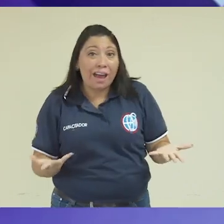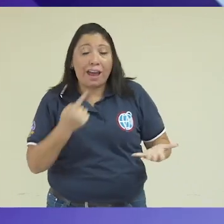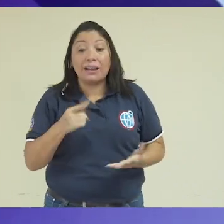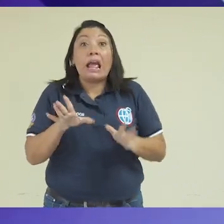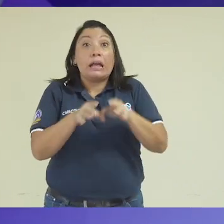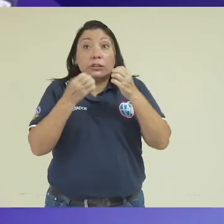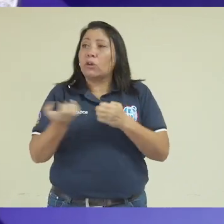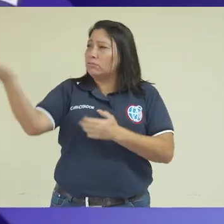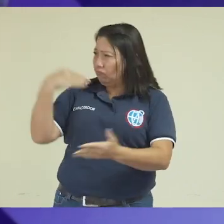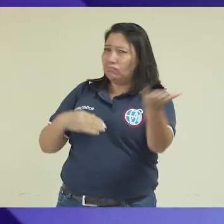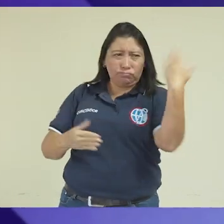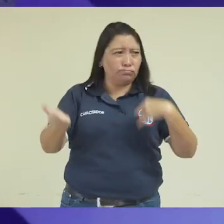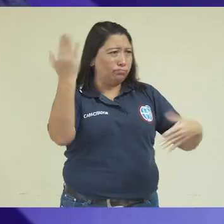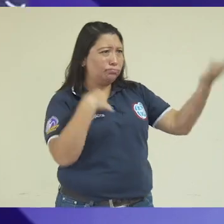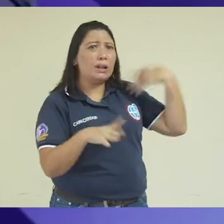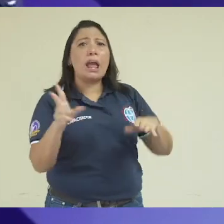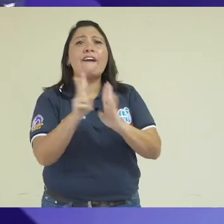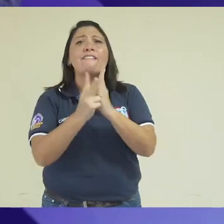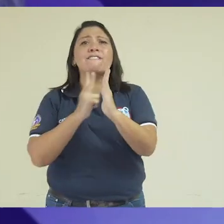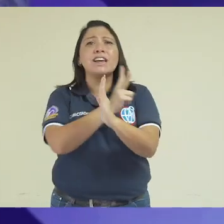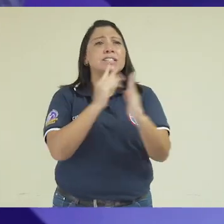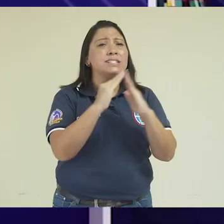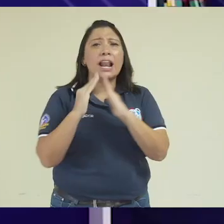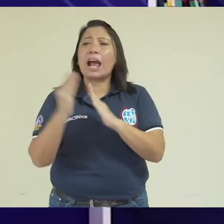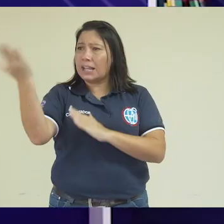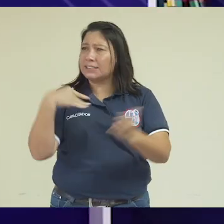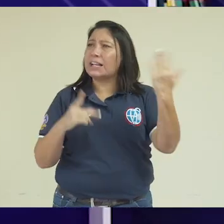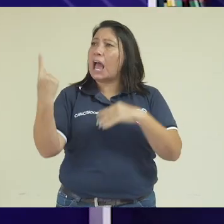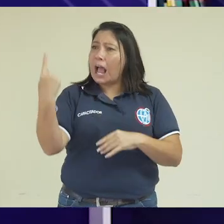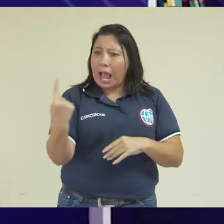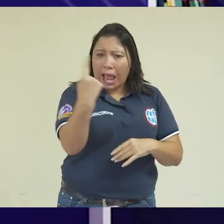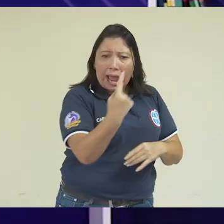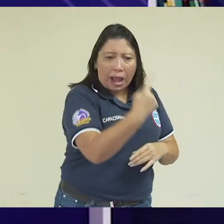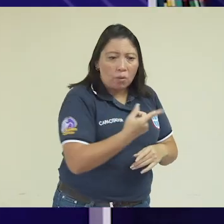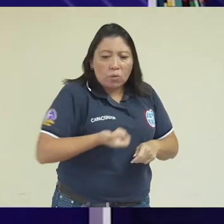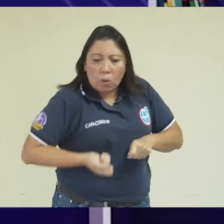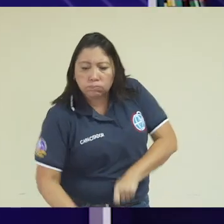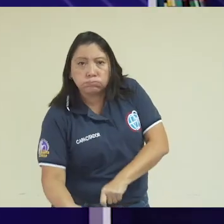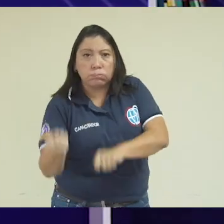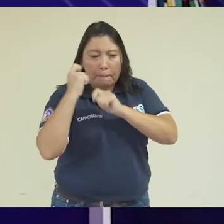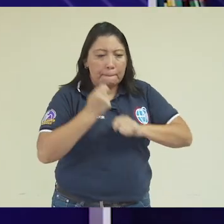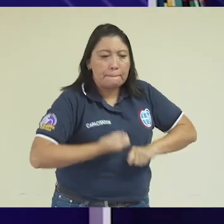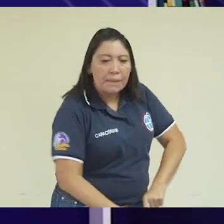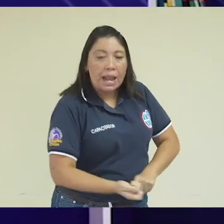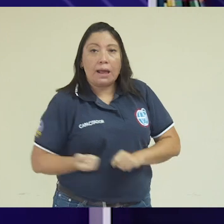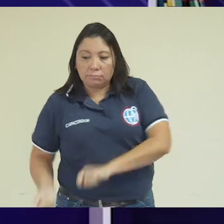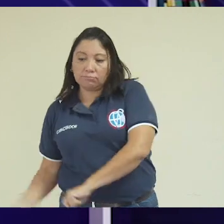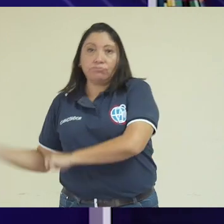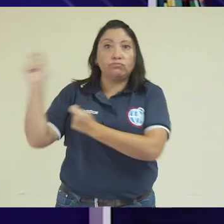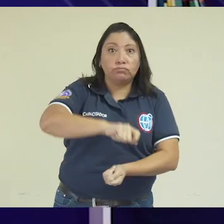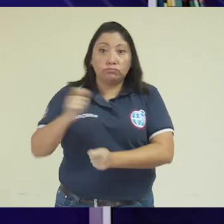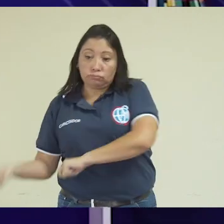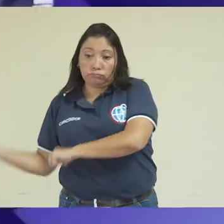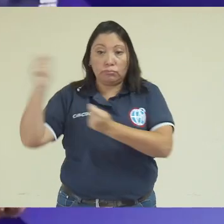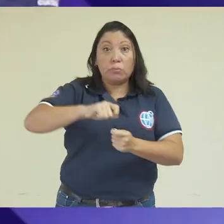El invitó a todos sus vecinos para que vinieran a ayudarle. Cada uno agarró una pala y empezaron a tirarle